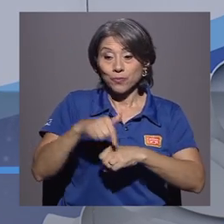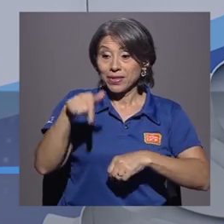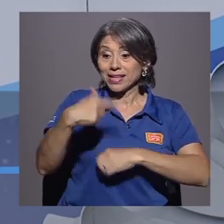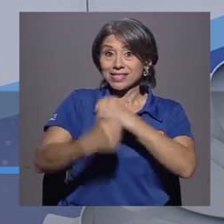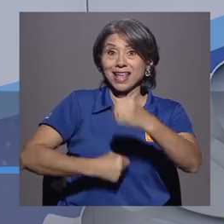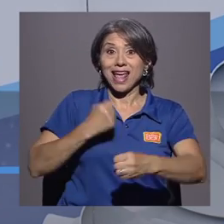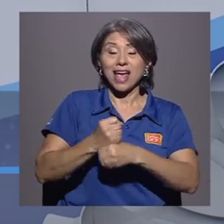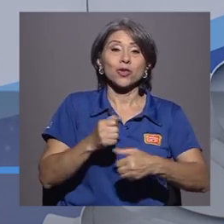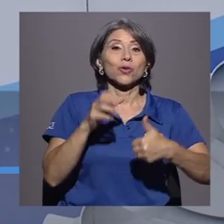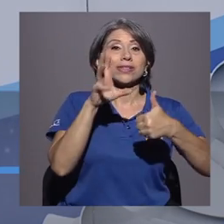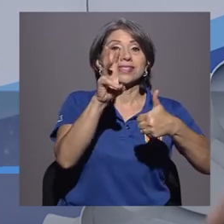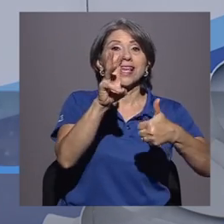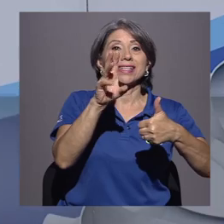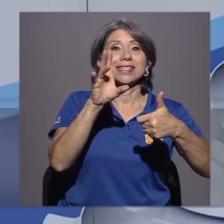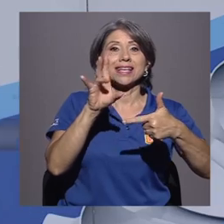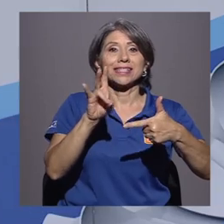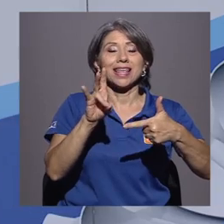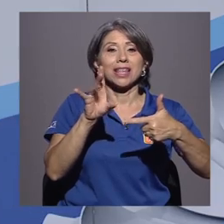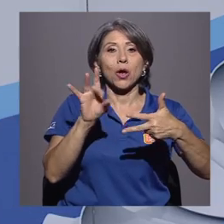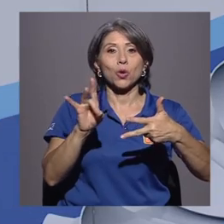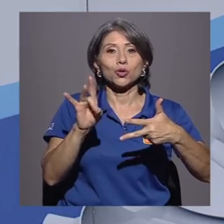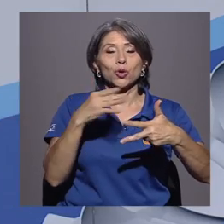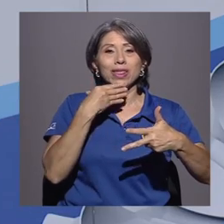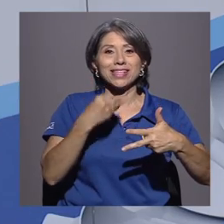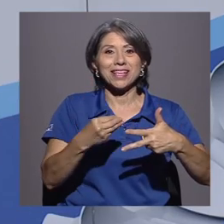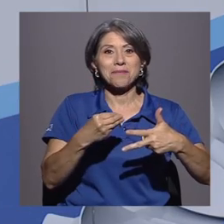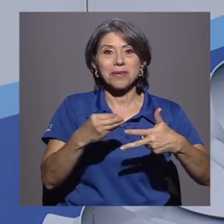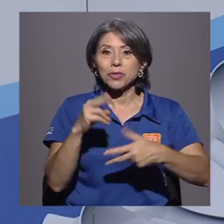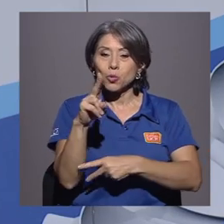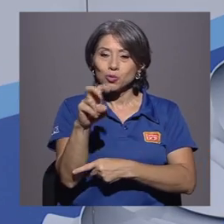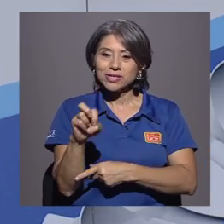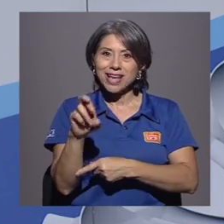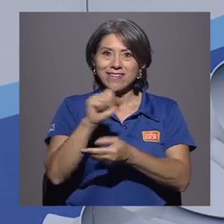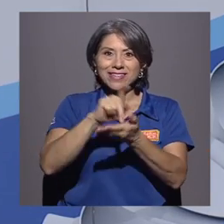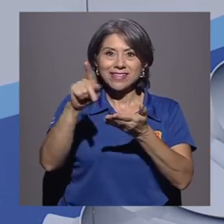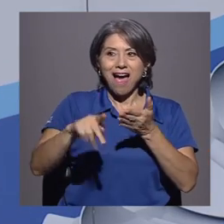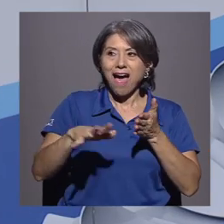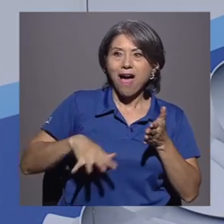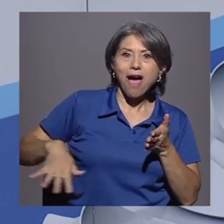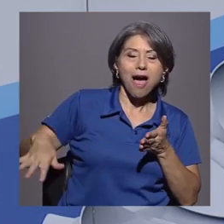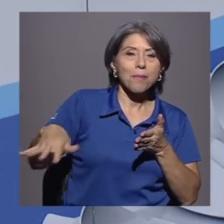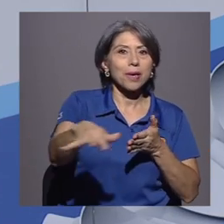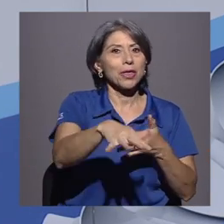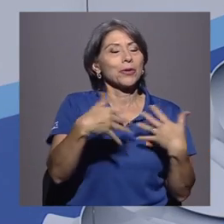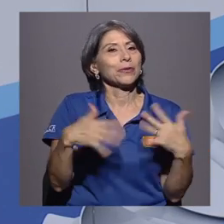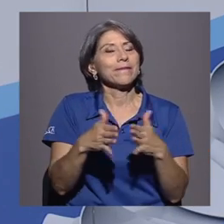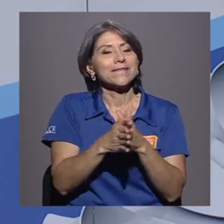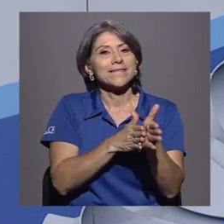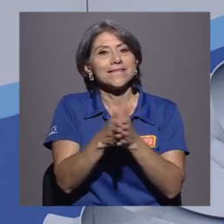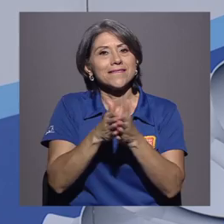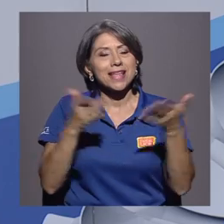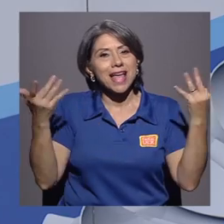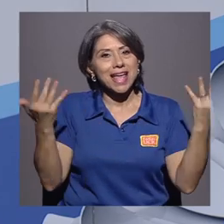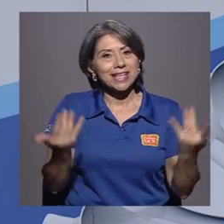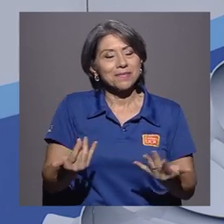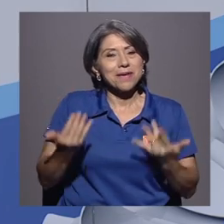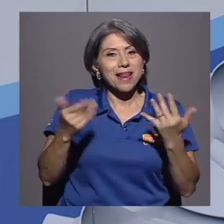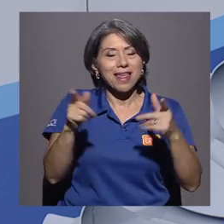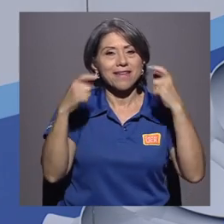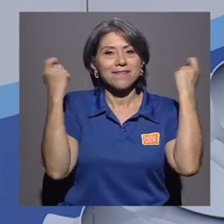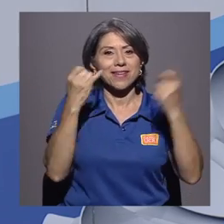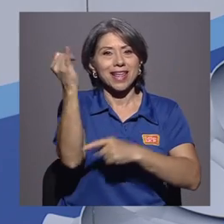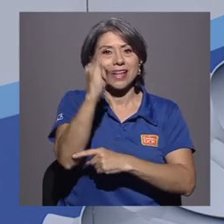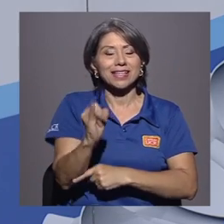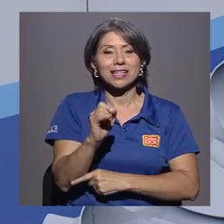Este año, el 6, 7 y 8 de diciembre, el campus Rodrigo Facio va a acoger esta tan esperada Feria de las Artes